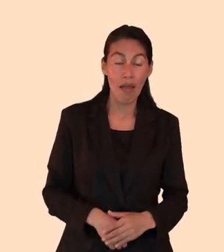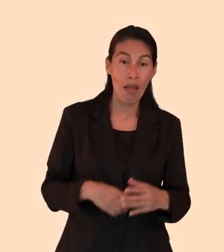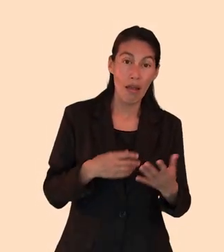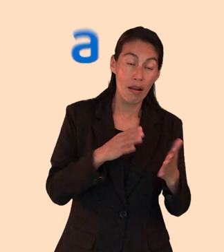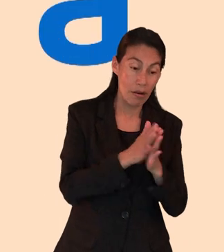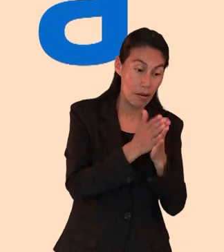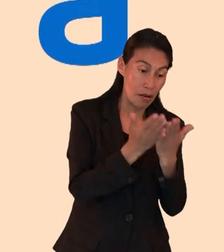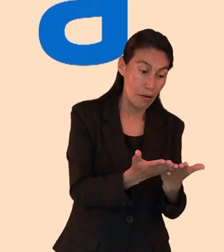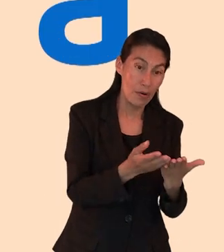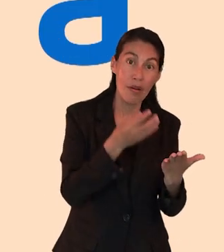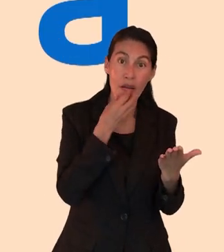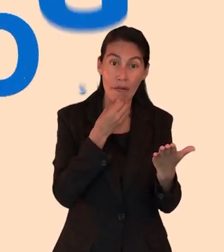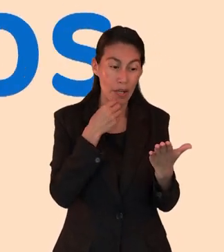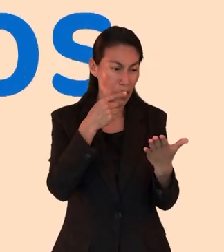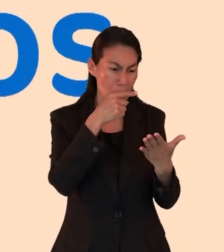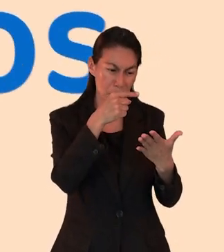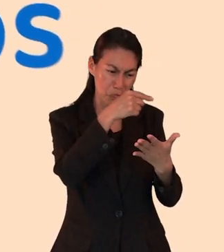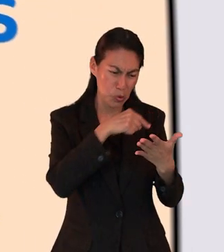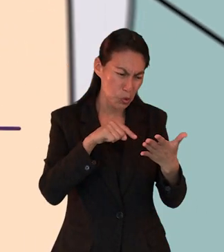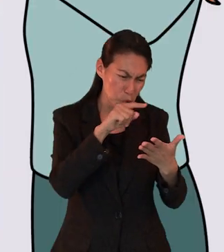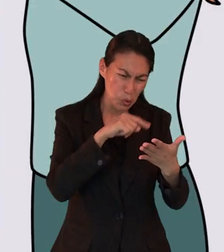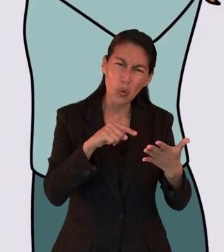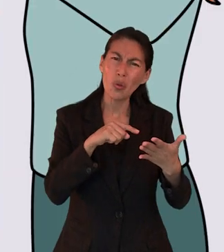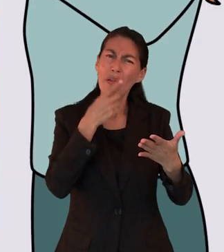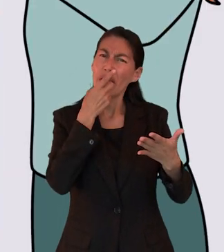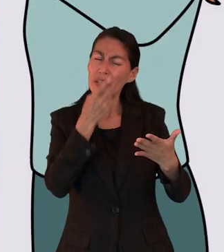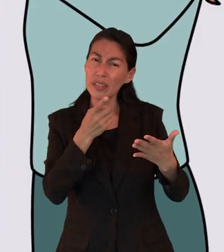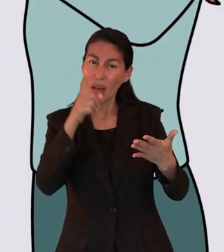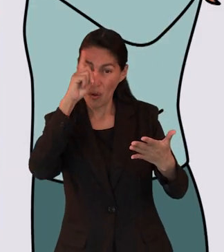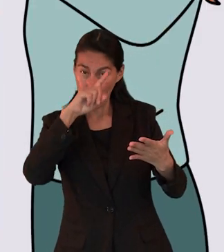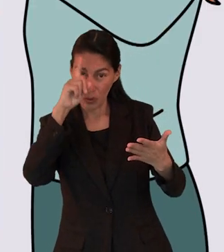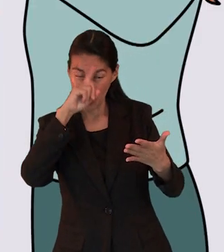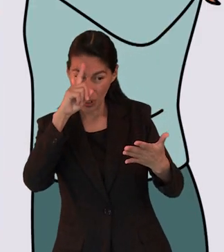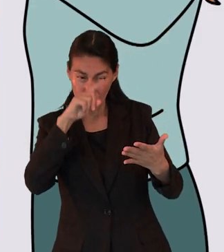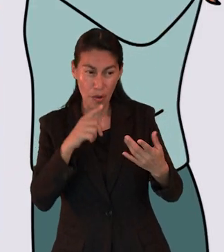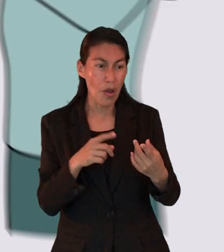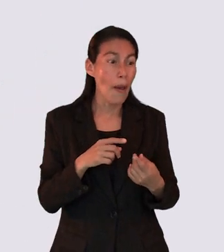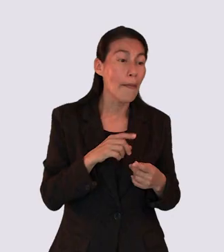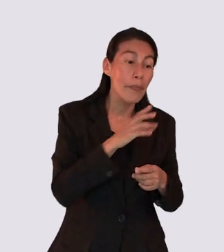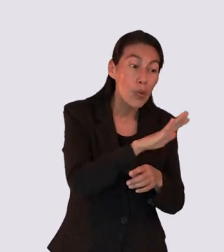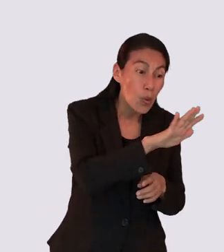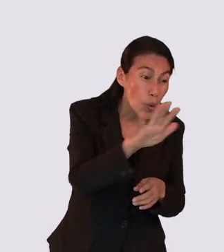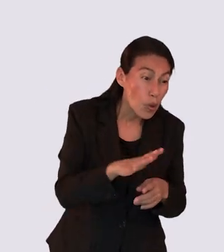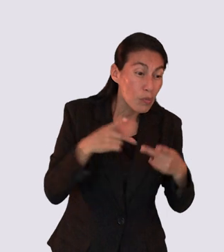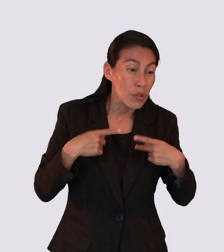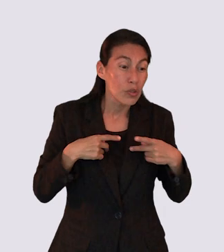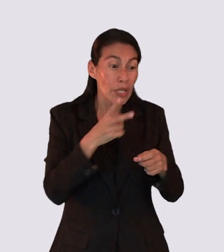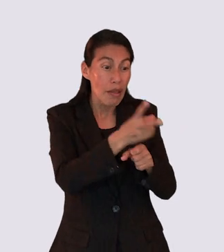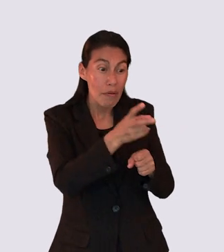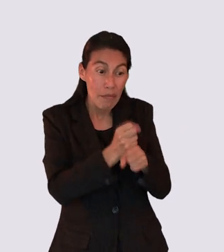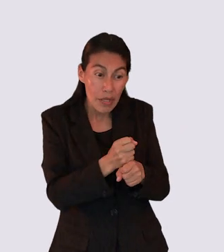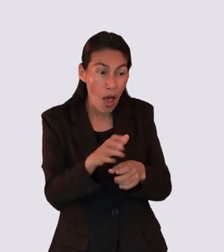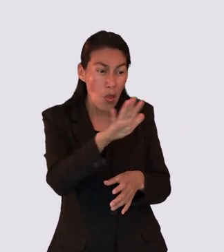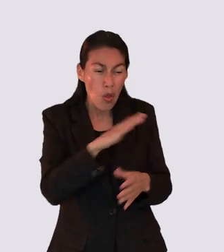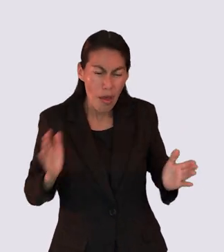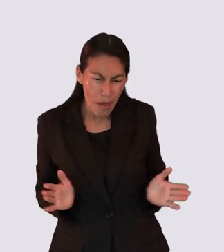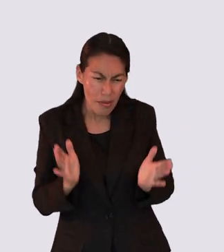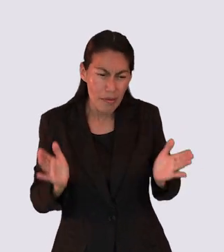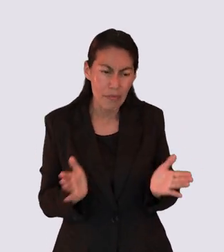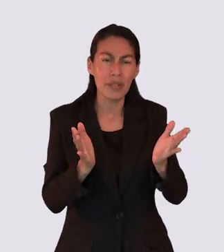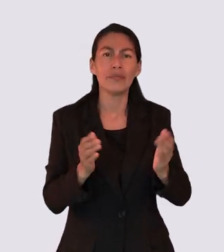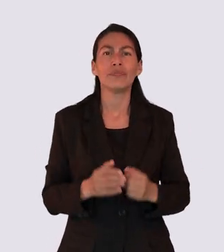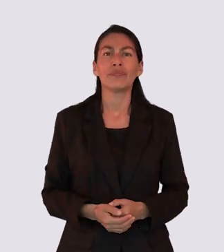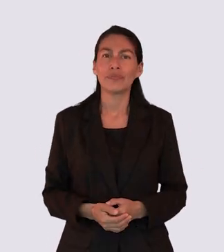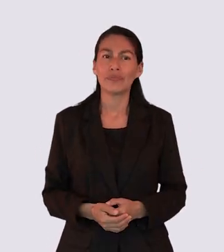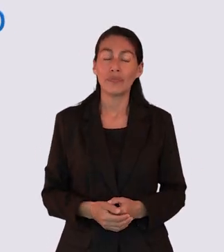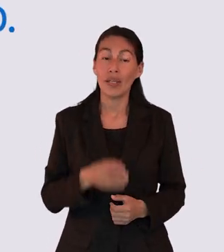En toda la carta de Hebreos, Pablo llama repetidamente a su audiencia. 1. Exhortaos los unos a los otros